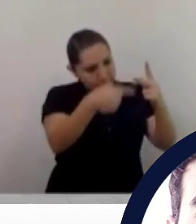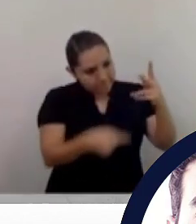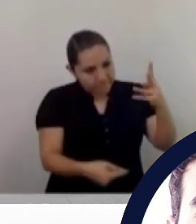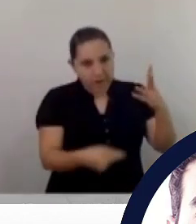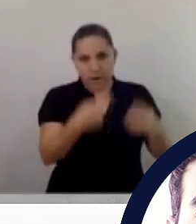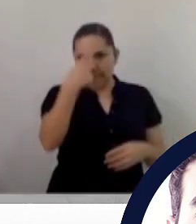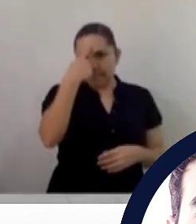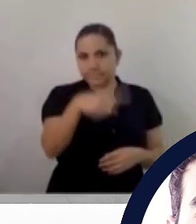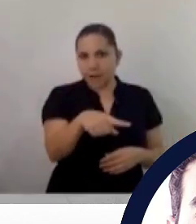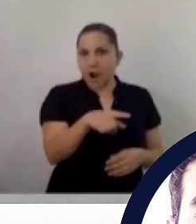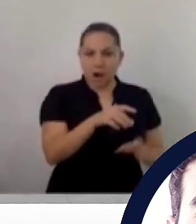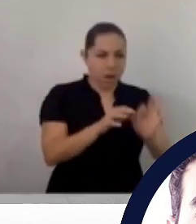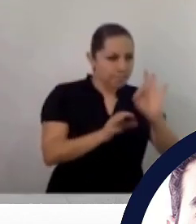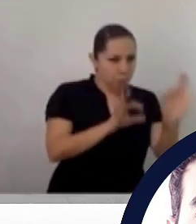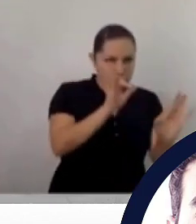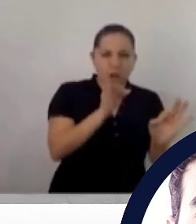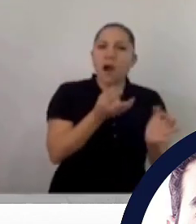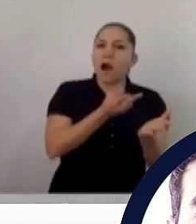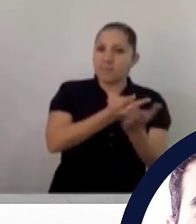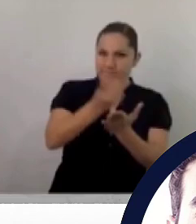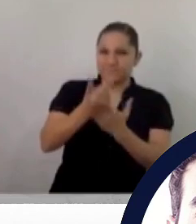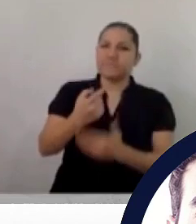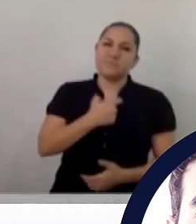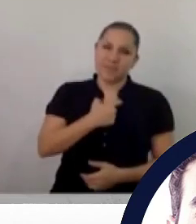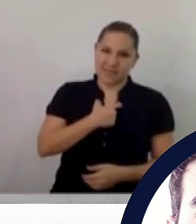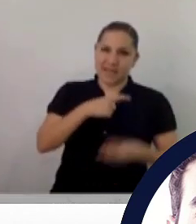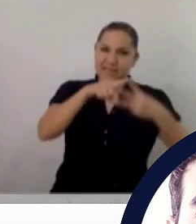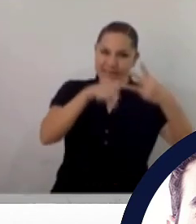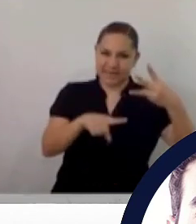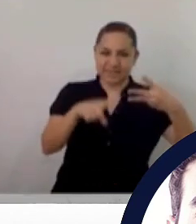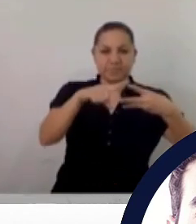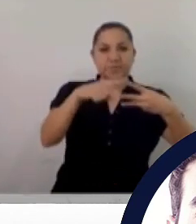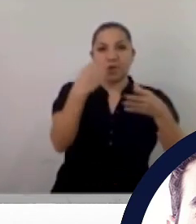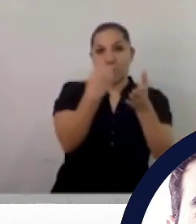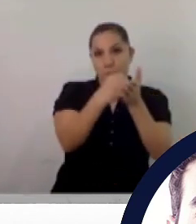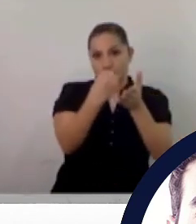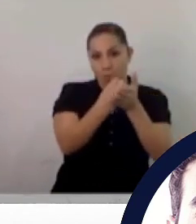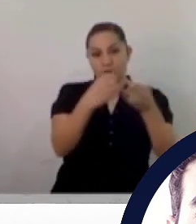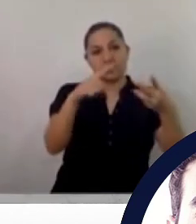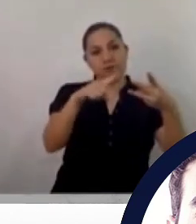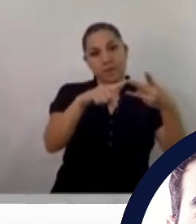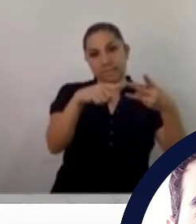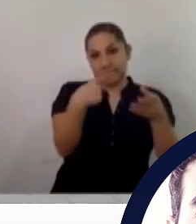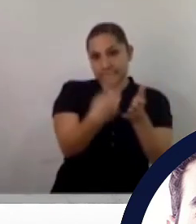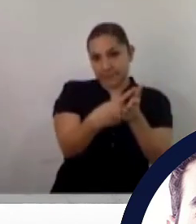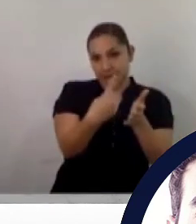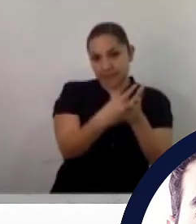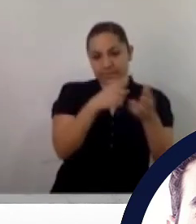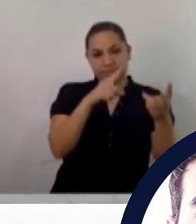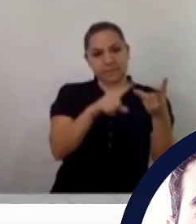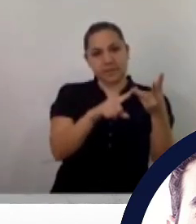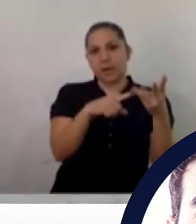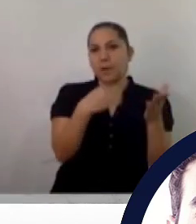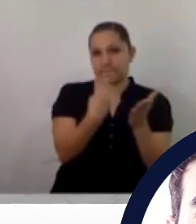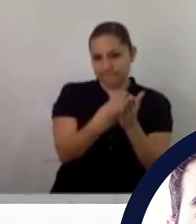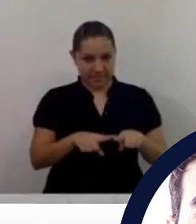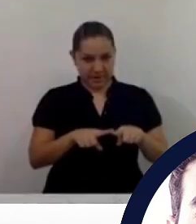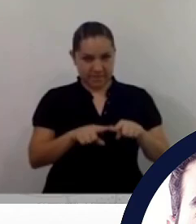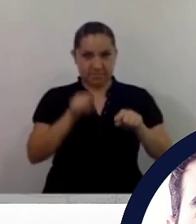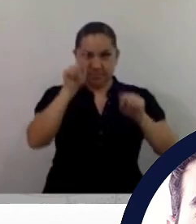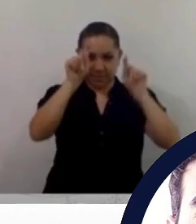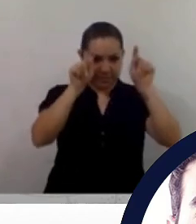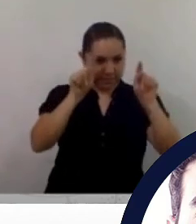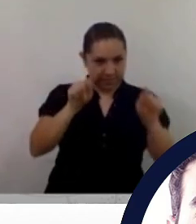participación ciudadana en las votaciones o las barreras de candidatos independientes, eso los está